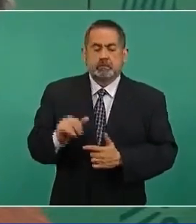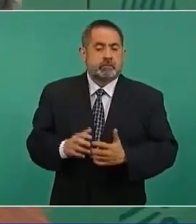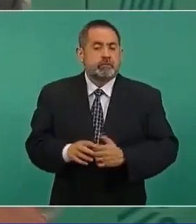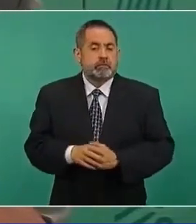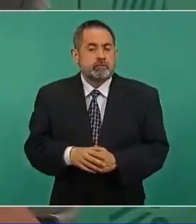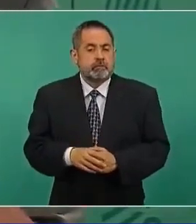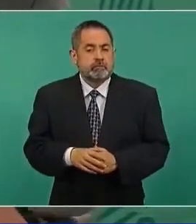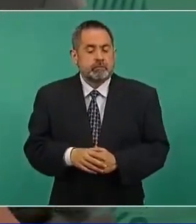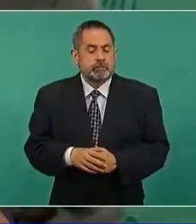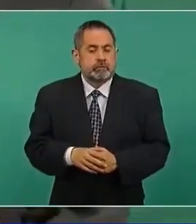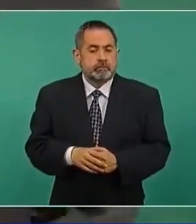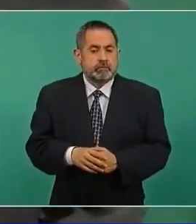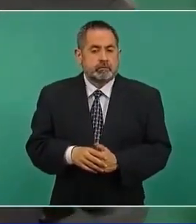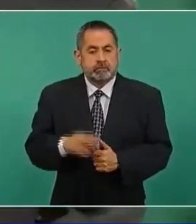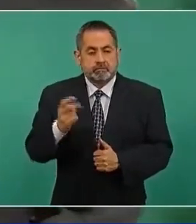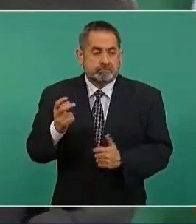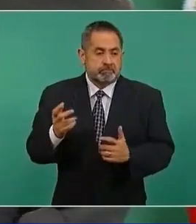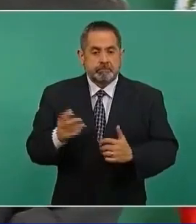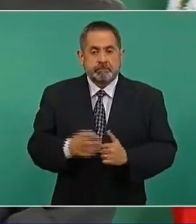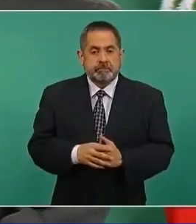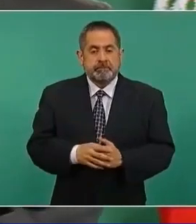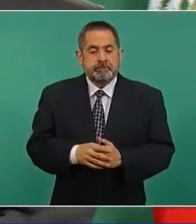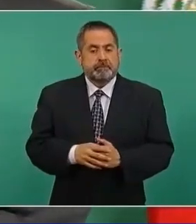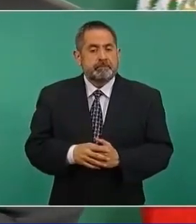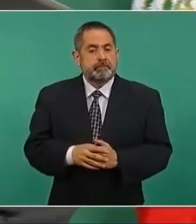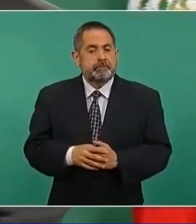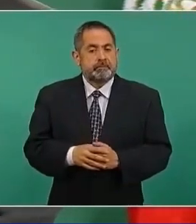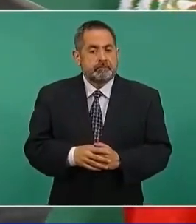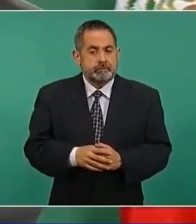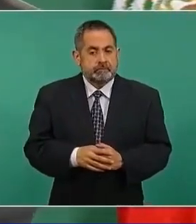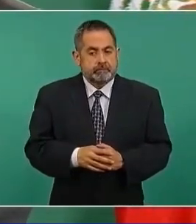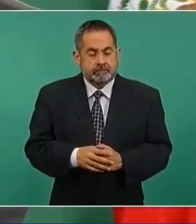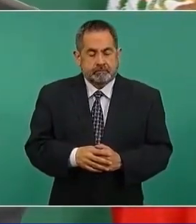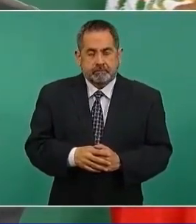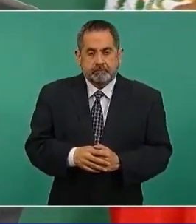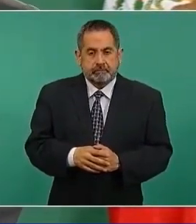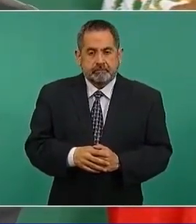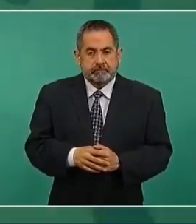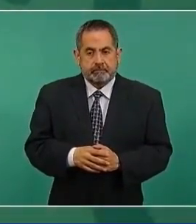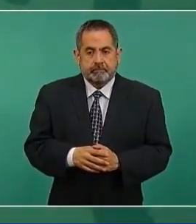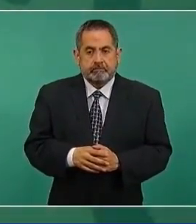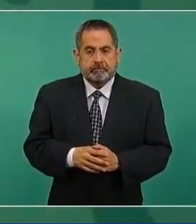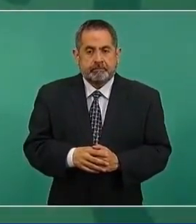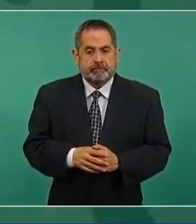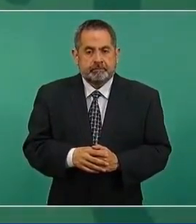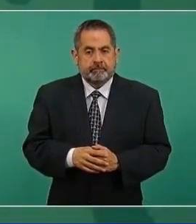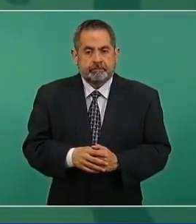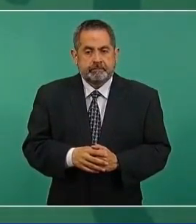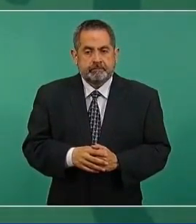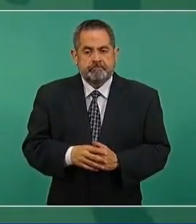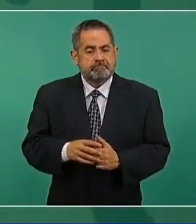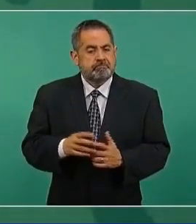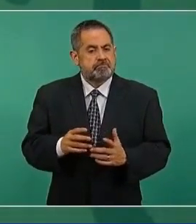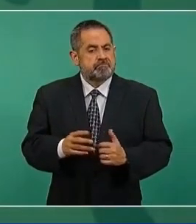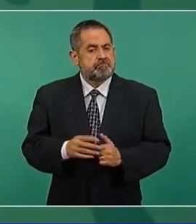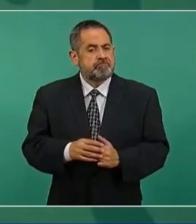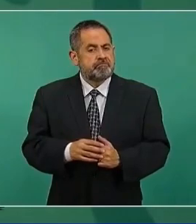lo doy